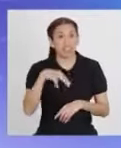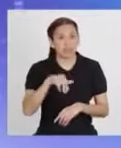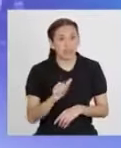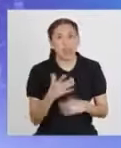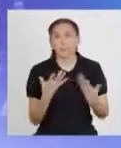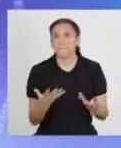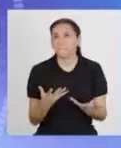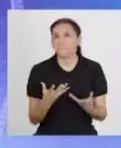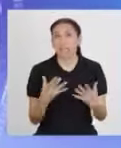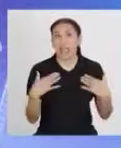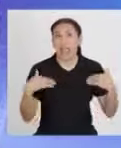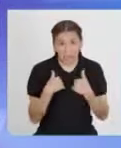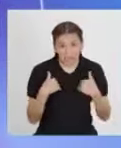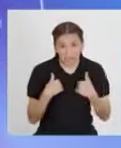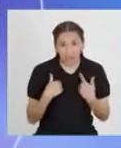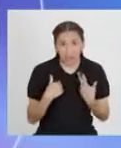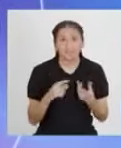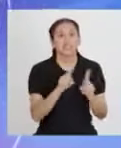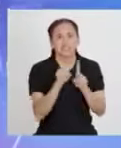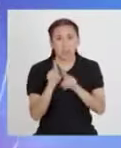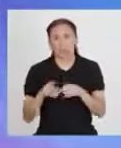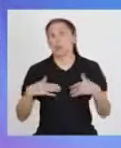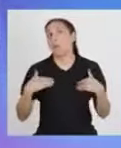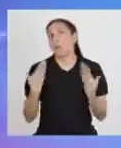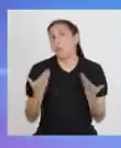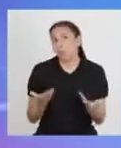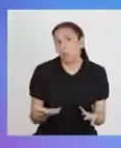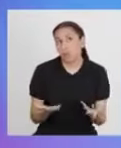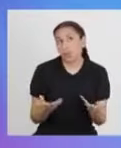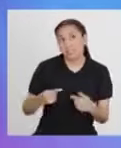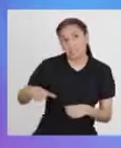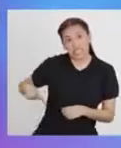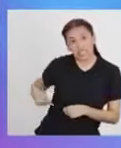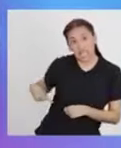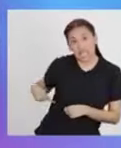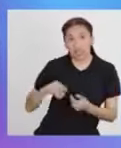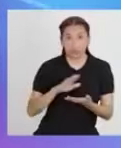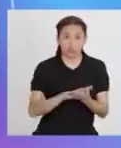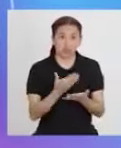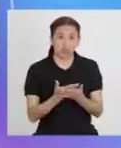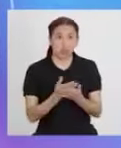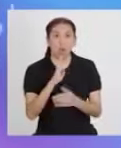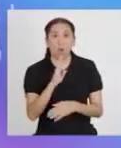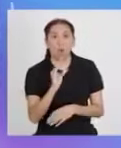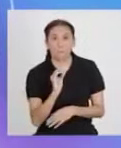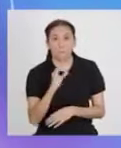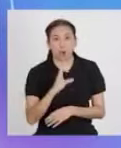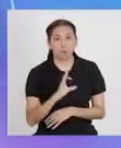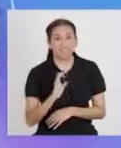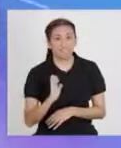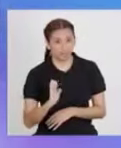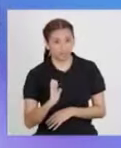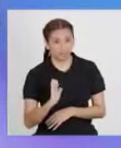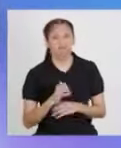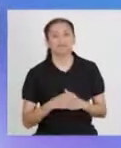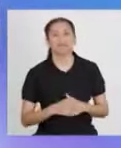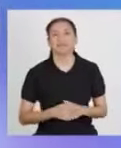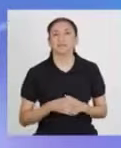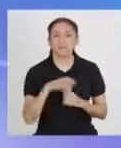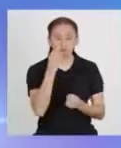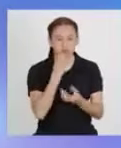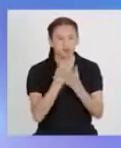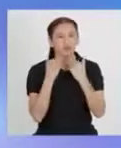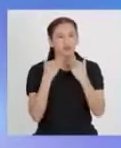especialmente de origen animal, también podrían ser el hígado y el bofe. ¡Muy